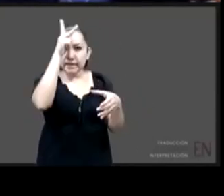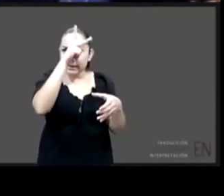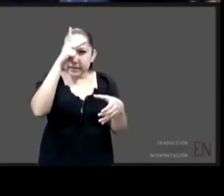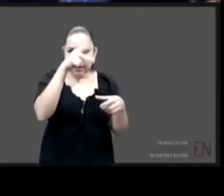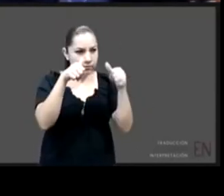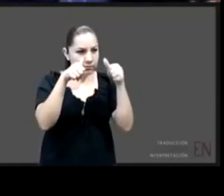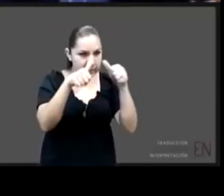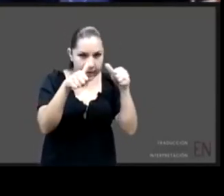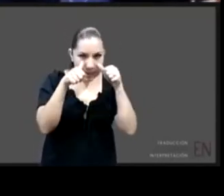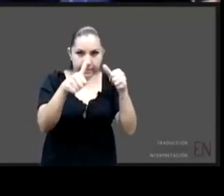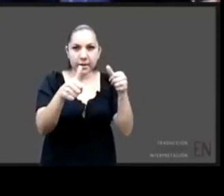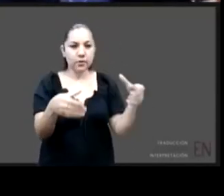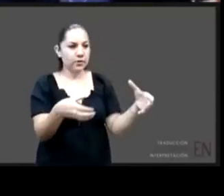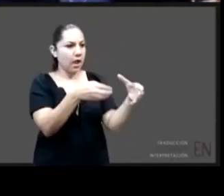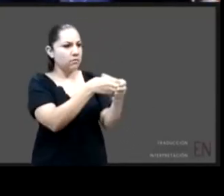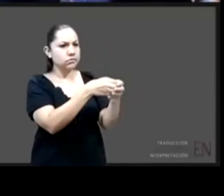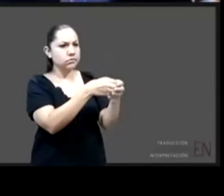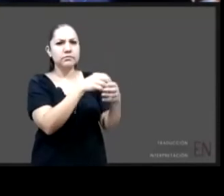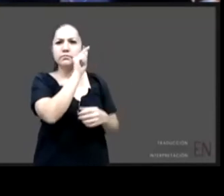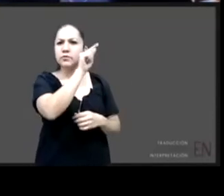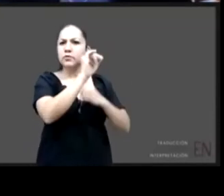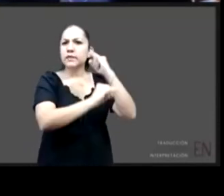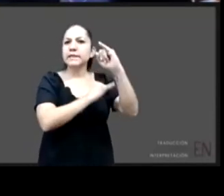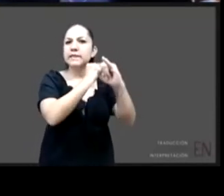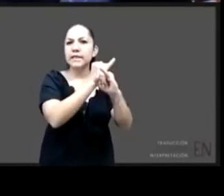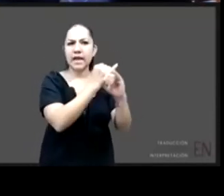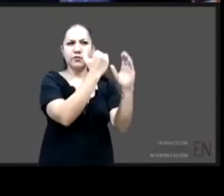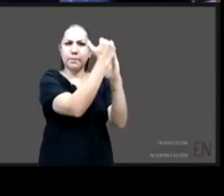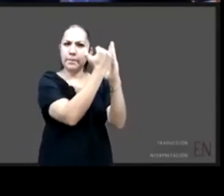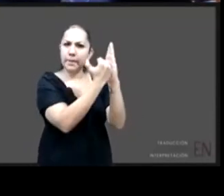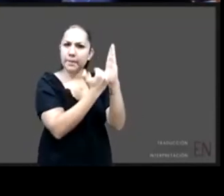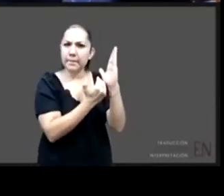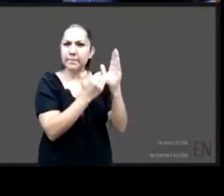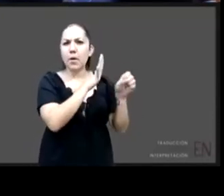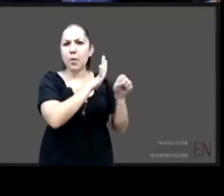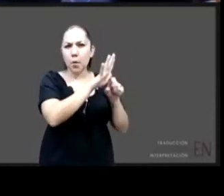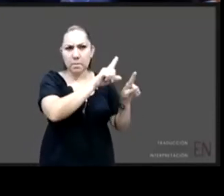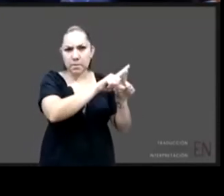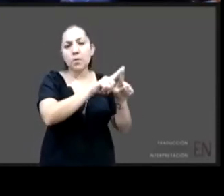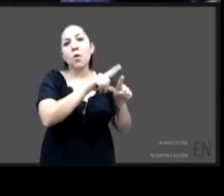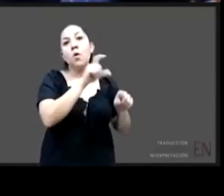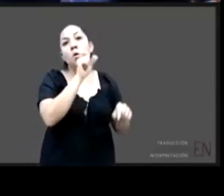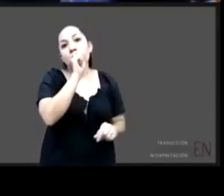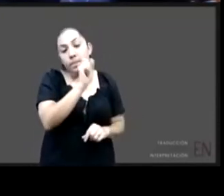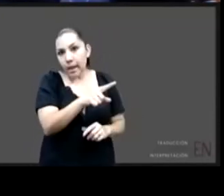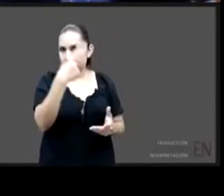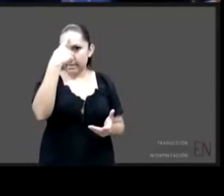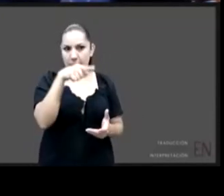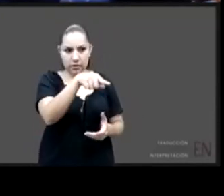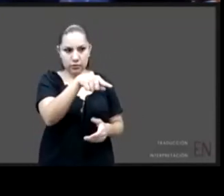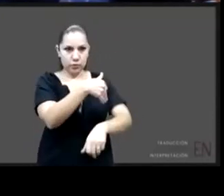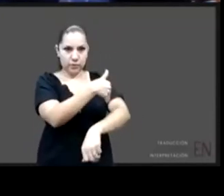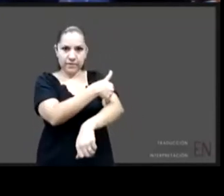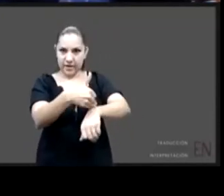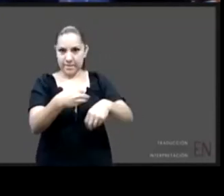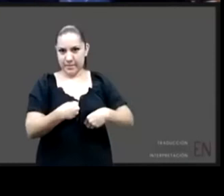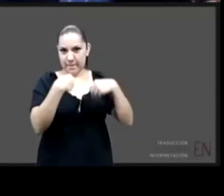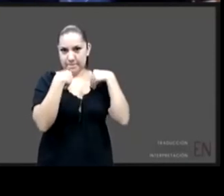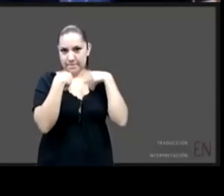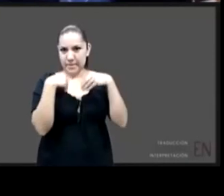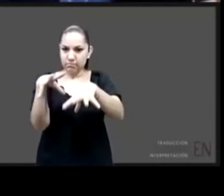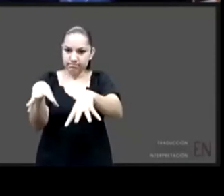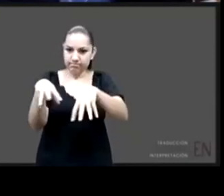y desde la perspectiva del trabajo en promoción del acogimiento familiar. Dos temas que se